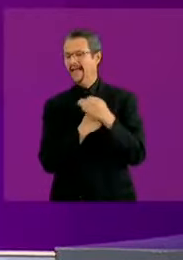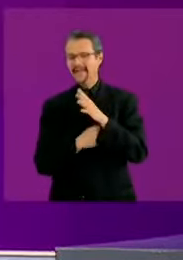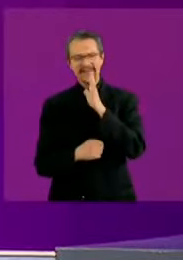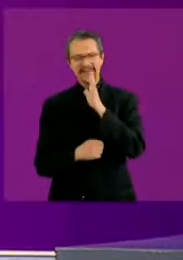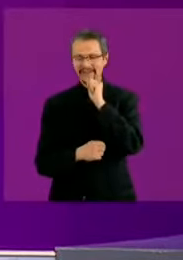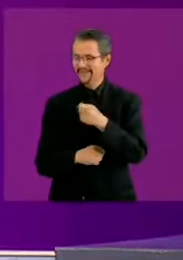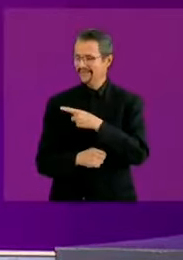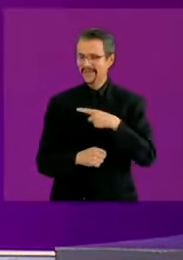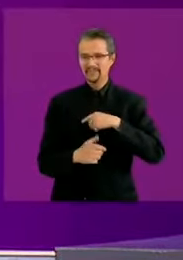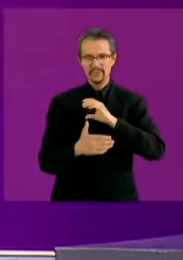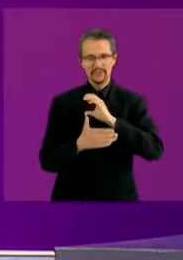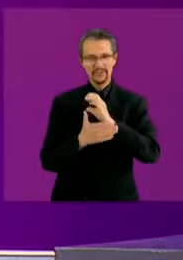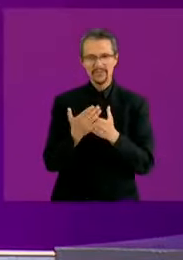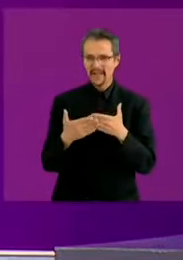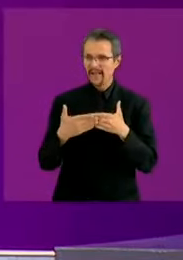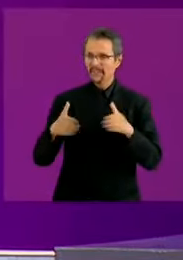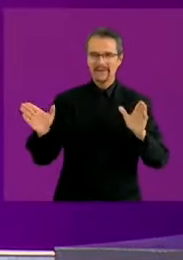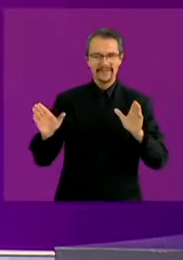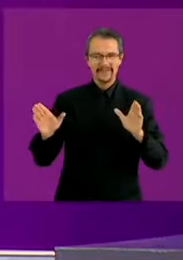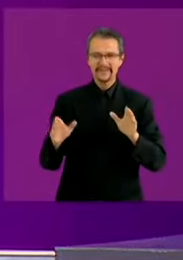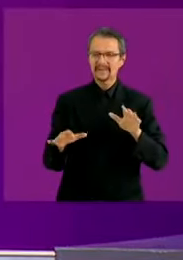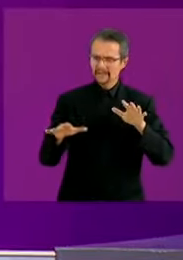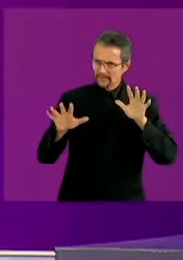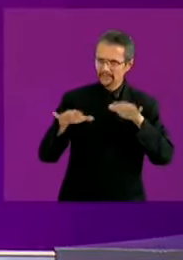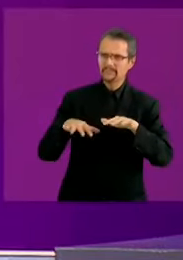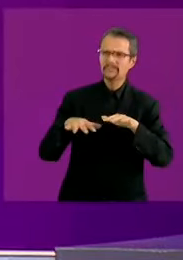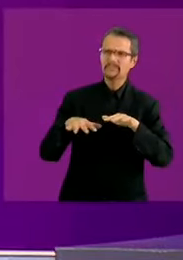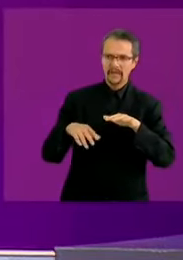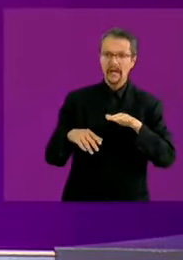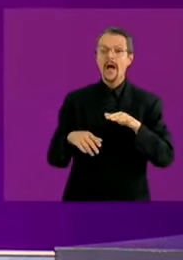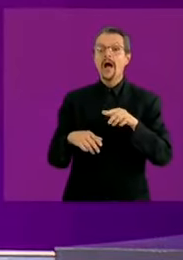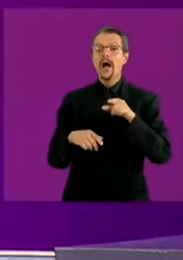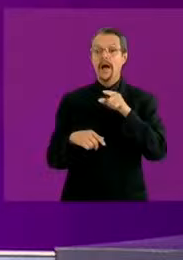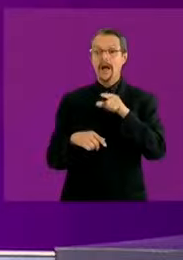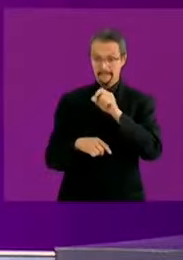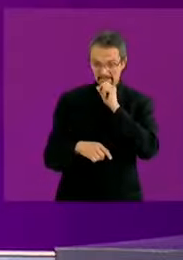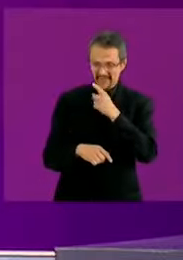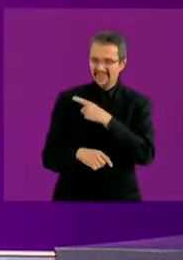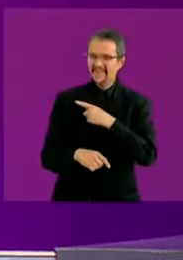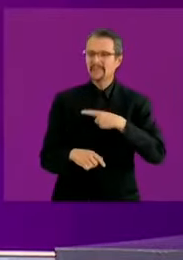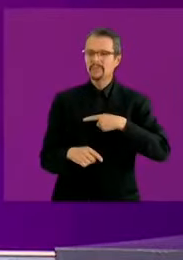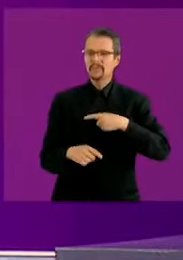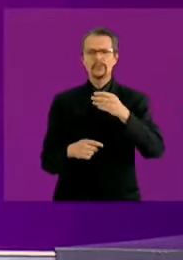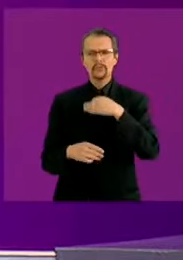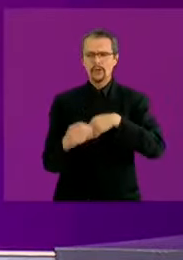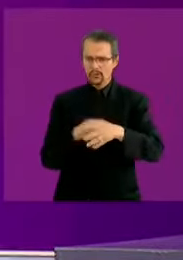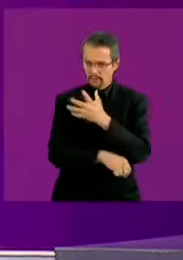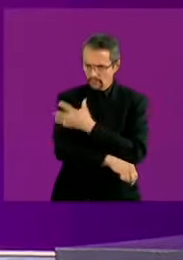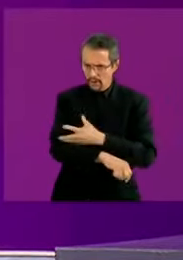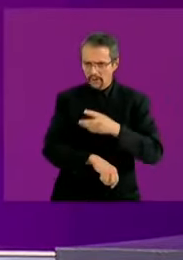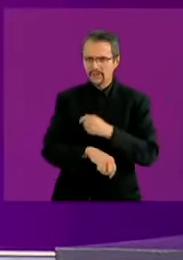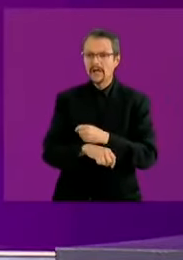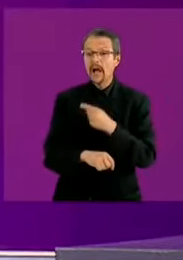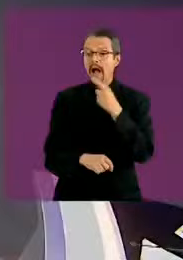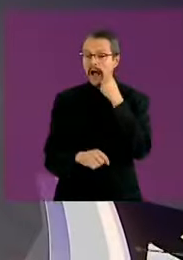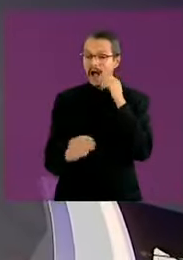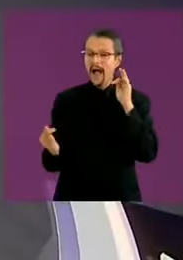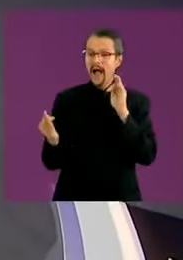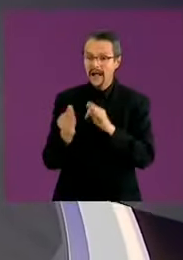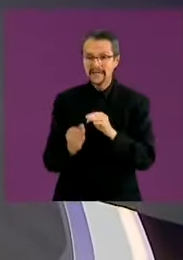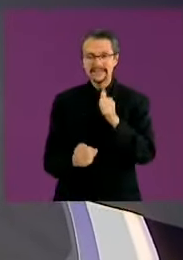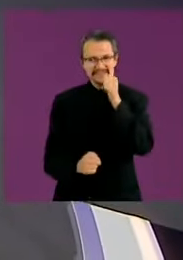contratos. Hay que licitar y hay que incentivar prácticas de honestidad y de rendición de cuentas. Gracias,